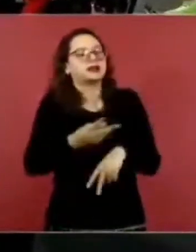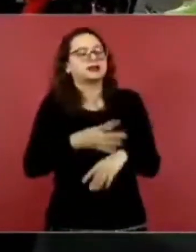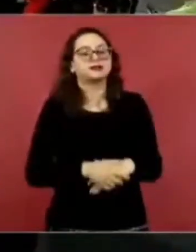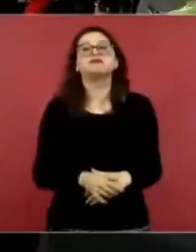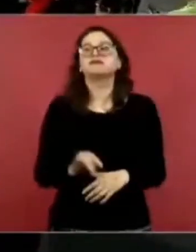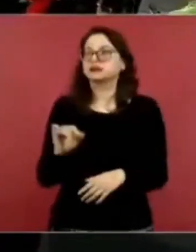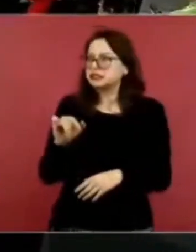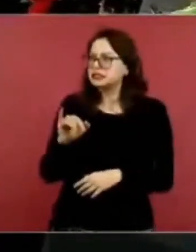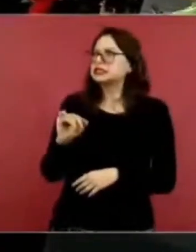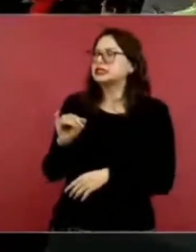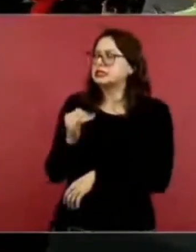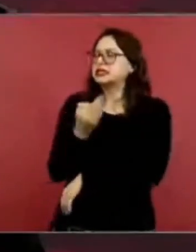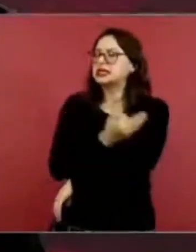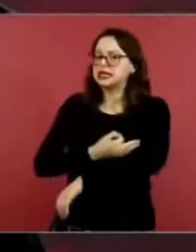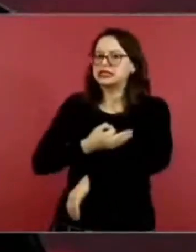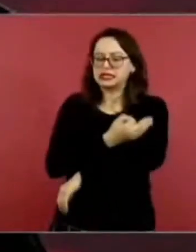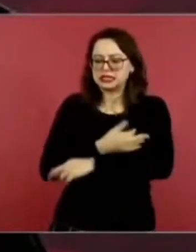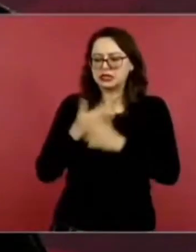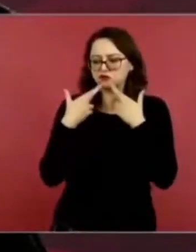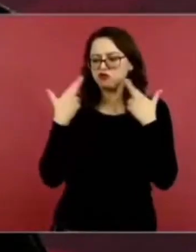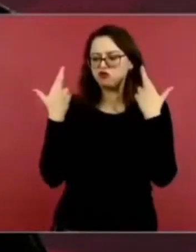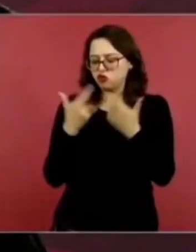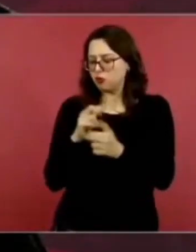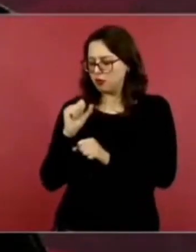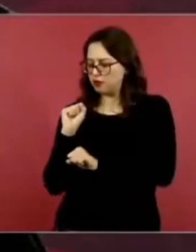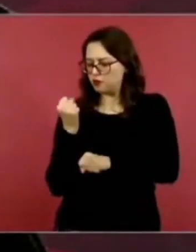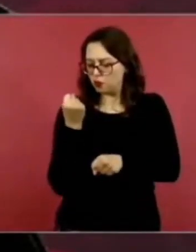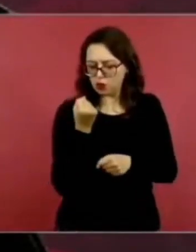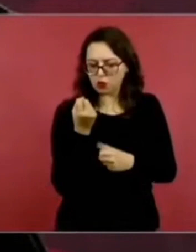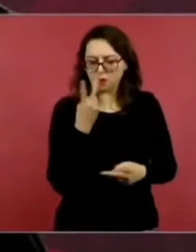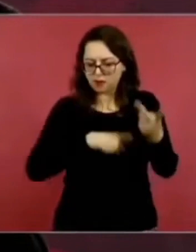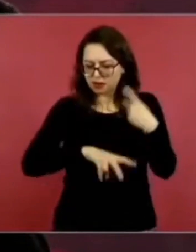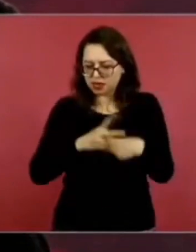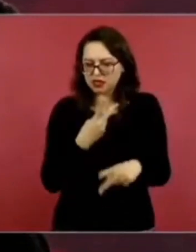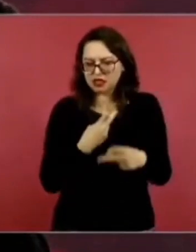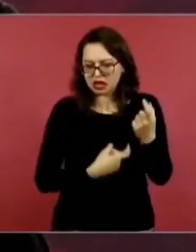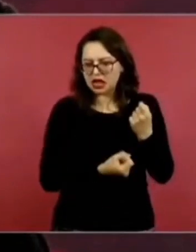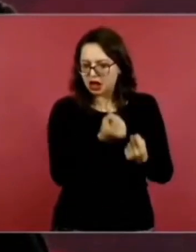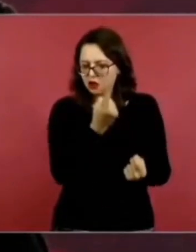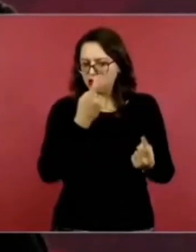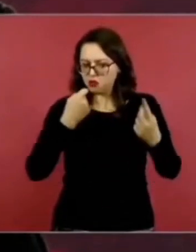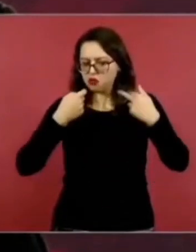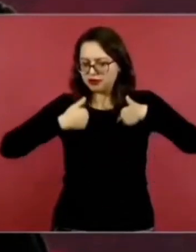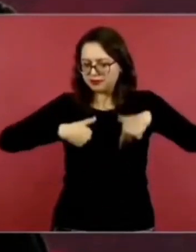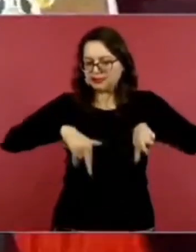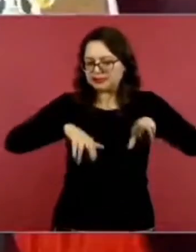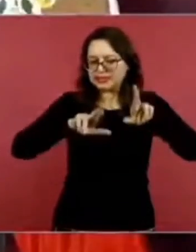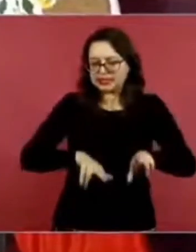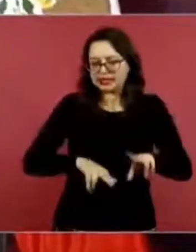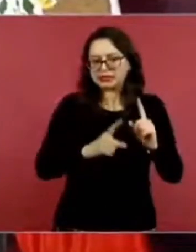vamos a estar, este, con algunos, este,